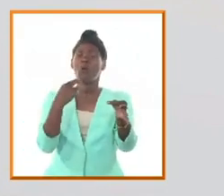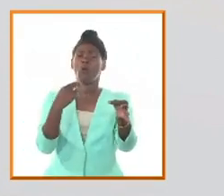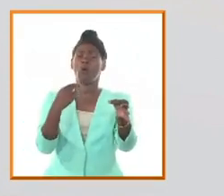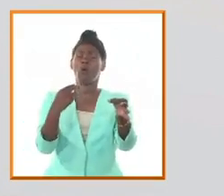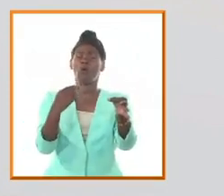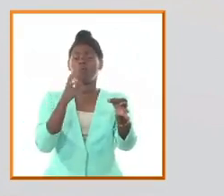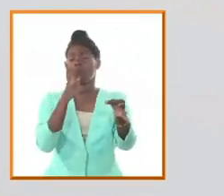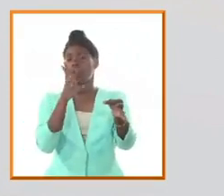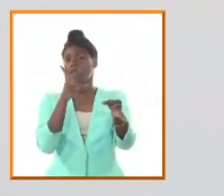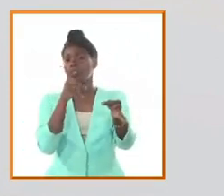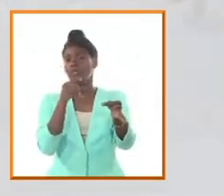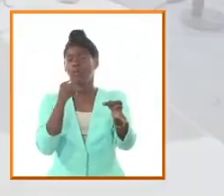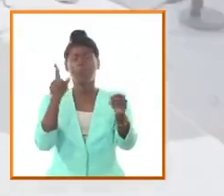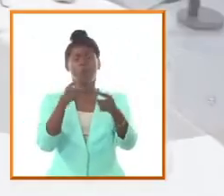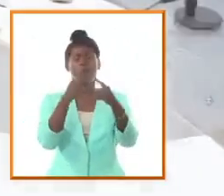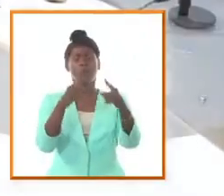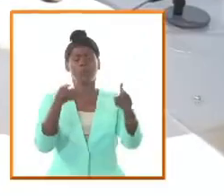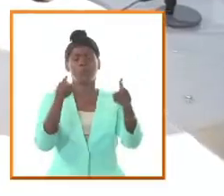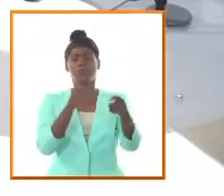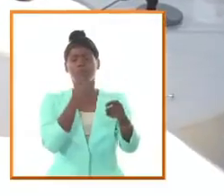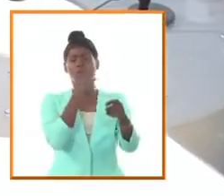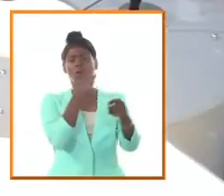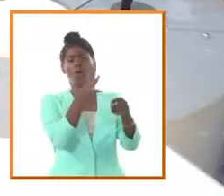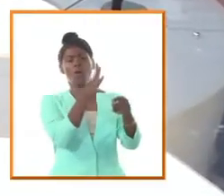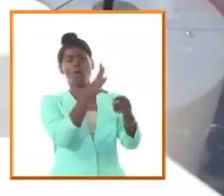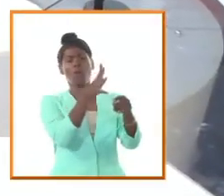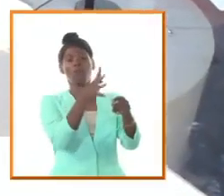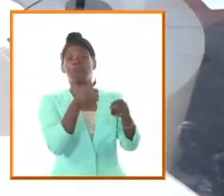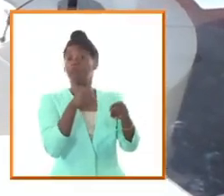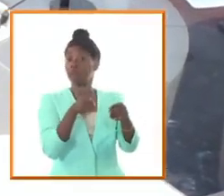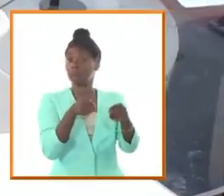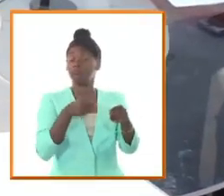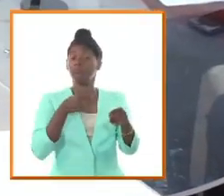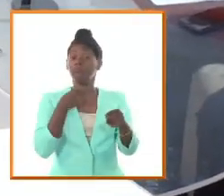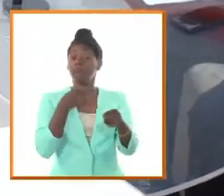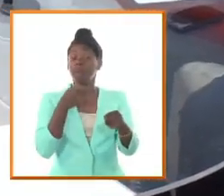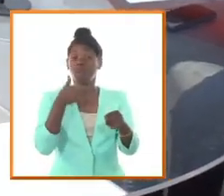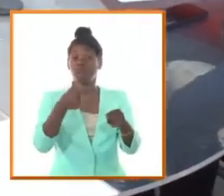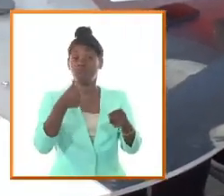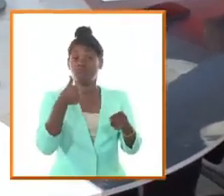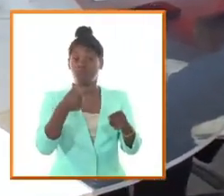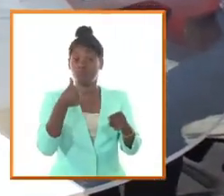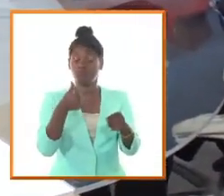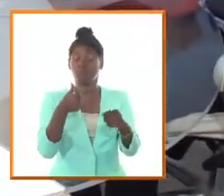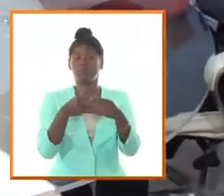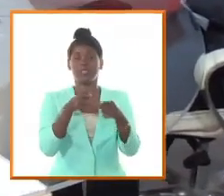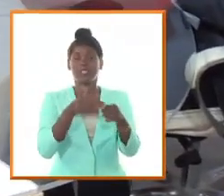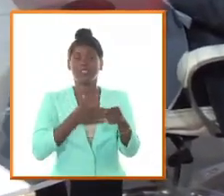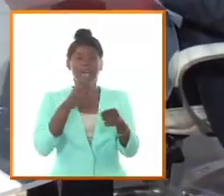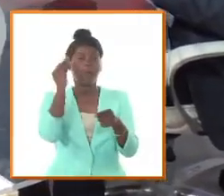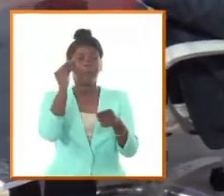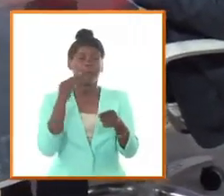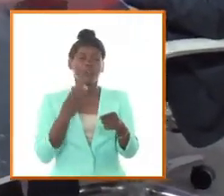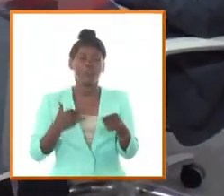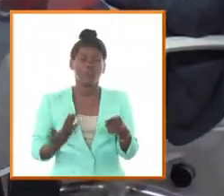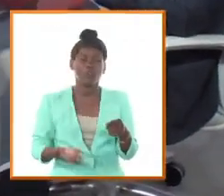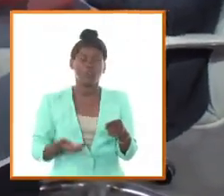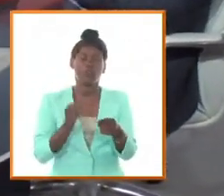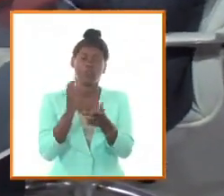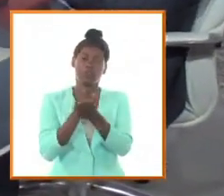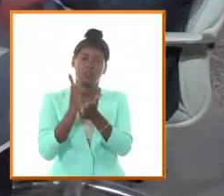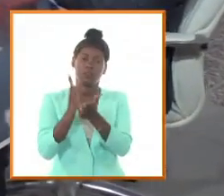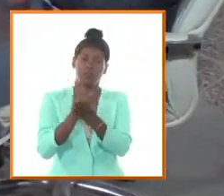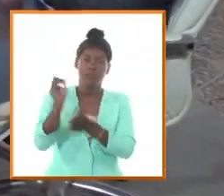cubanas del siglo XIX formada en la escuela más importante que es la escuela italiana Amalia Simoni fue